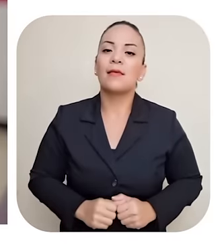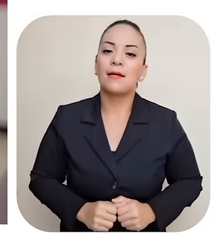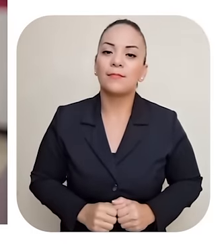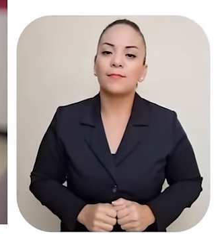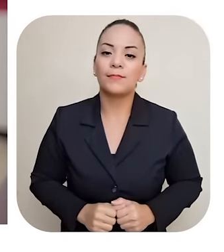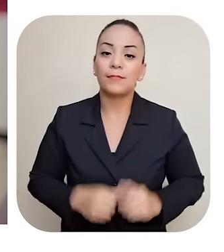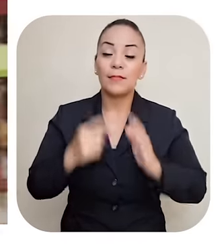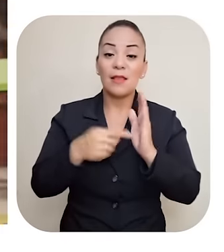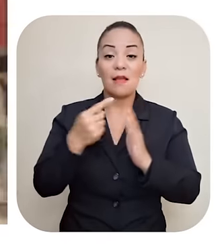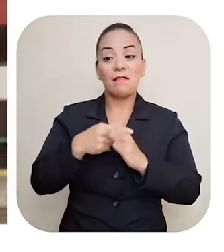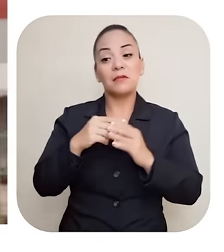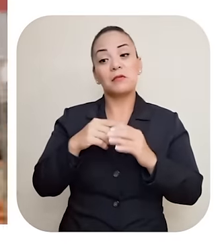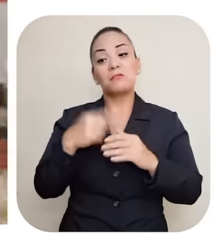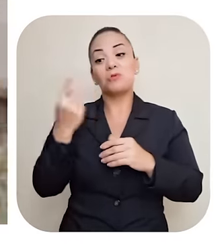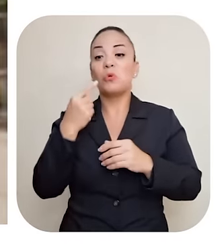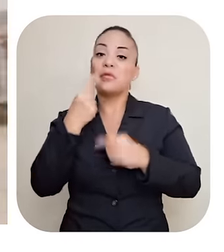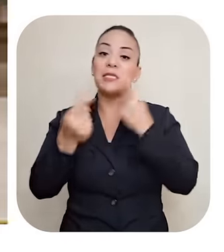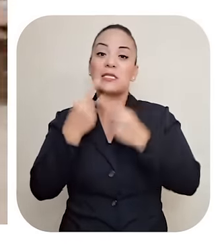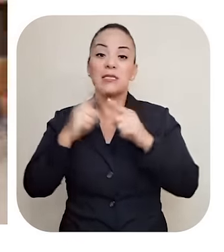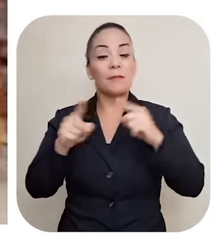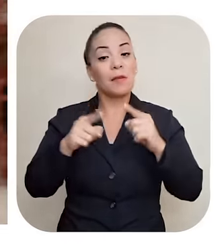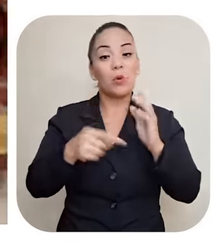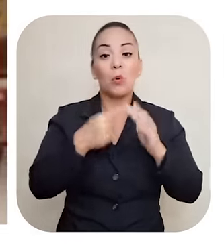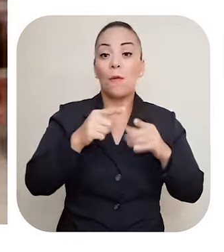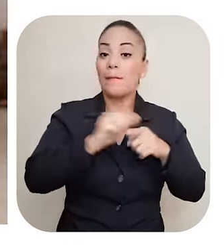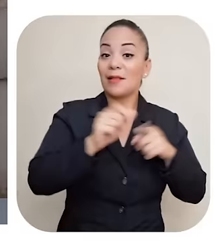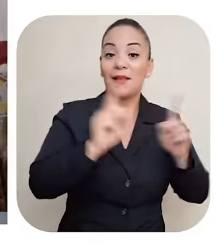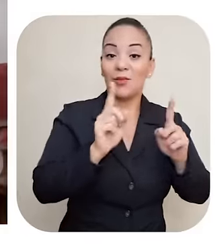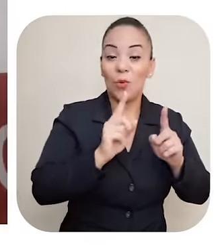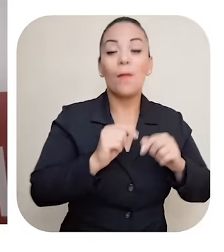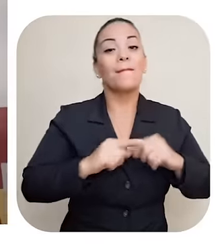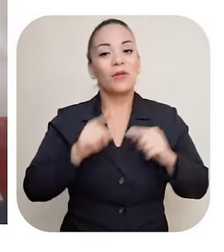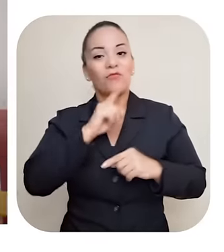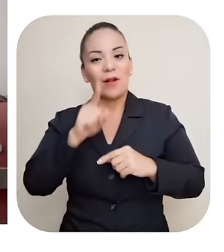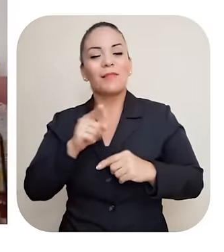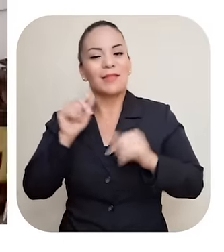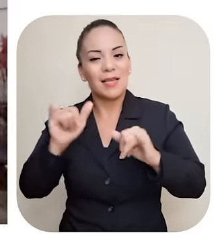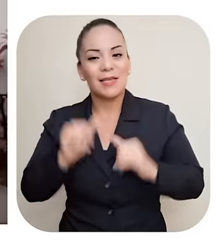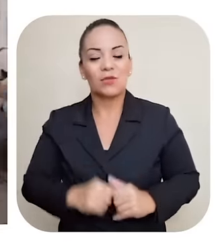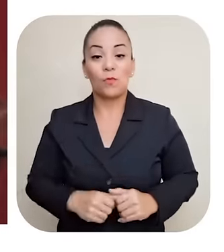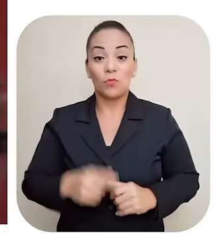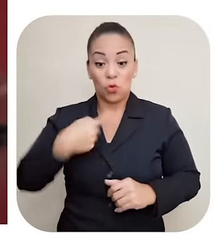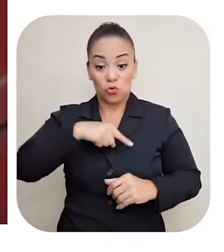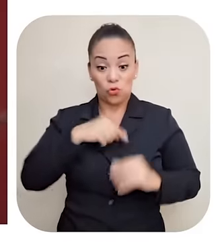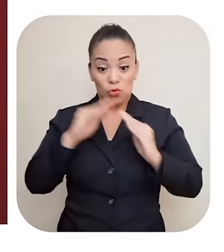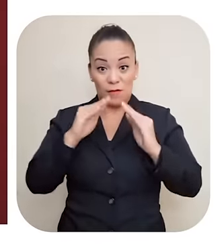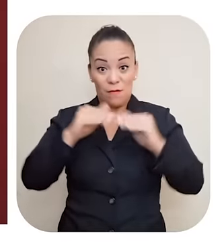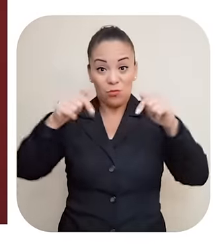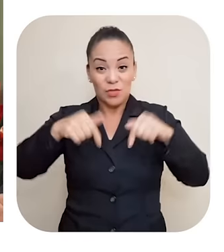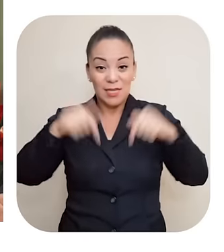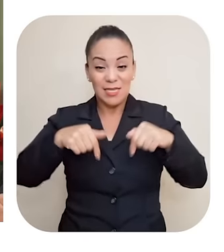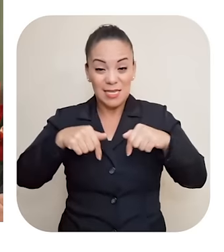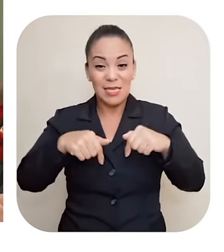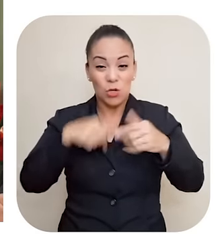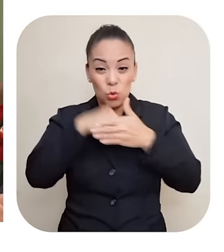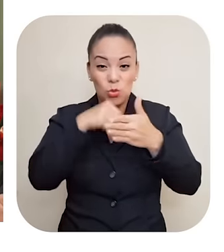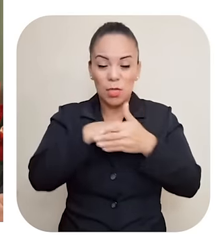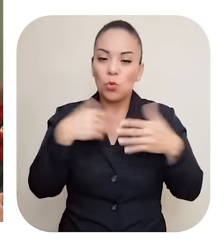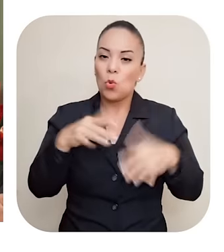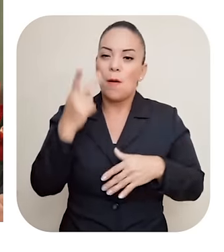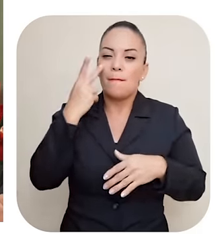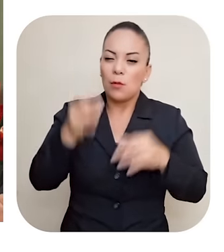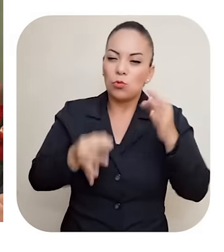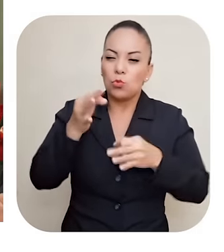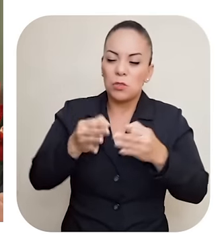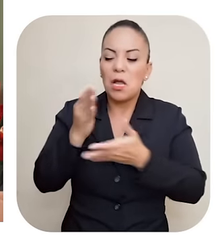menos Solo para unos cuantos Esos otros A los que vivimos Aquí batiendo barro Vemos que la justicia Solo para unos cuantos Y otros No pasa nada ¿Sabe qué